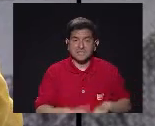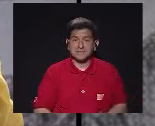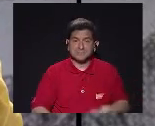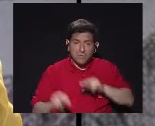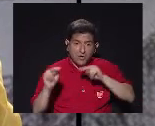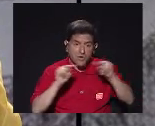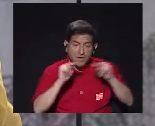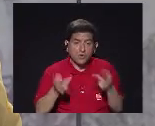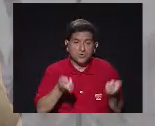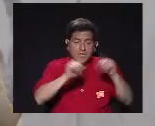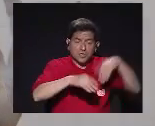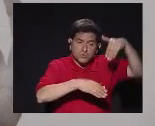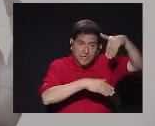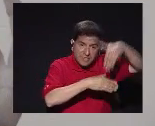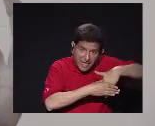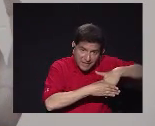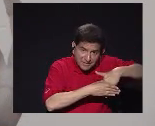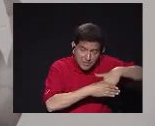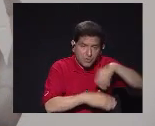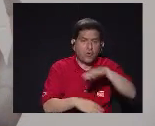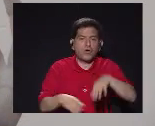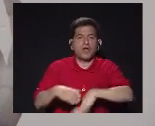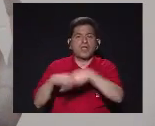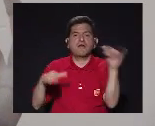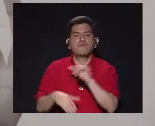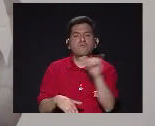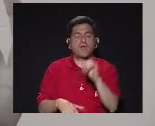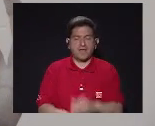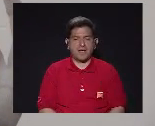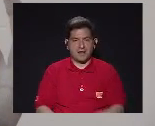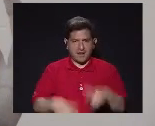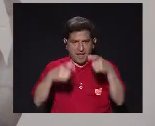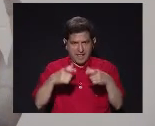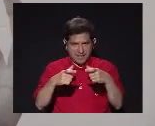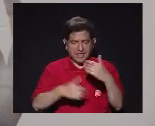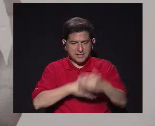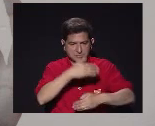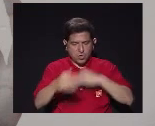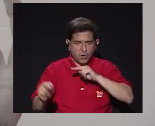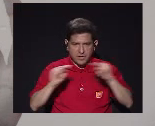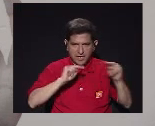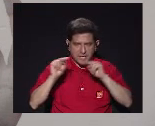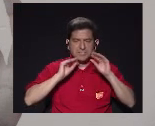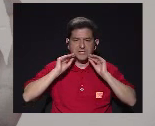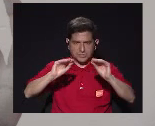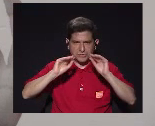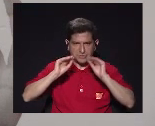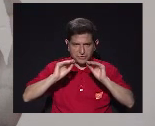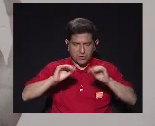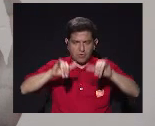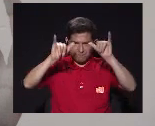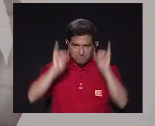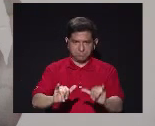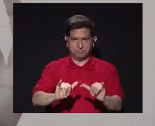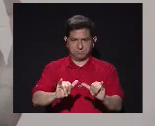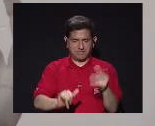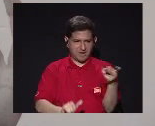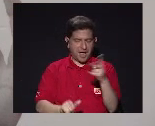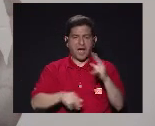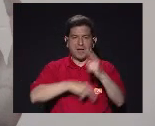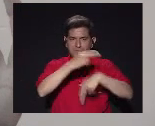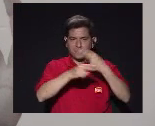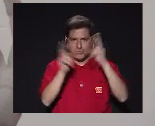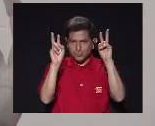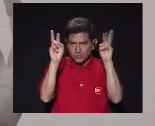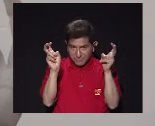media Lo que sucede adentro Y lo que sucede afuera El disco Es un proceso De mediación pedagógica Que está ahí Entre esos